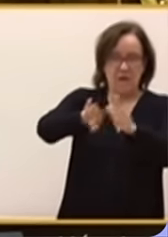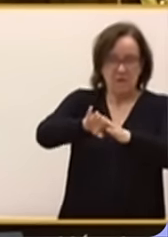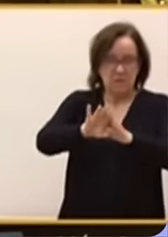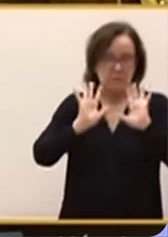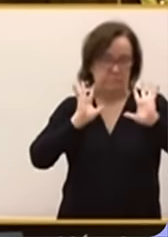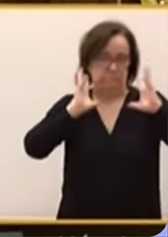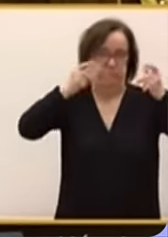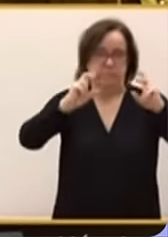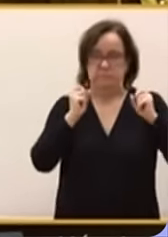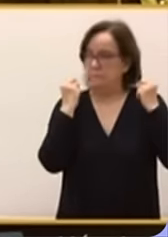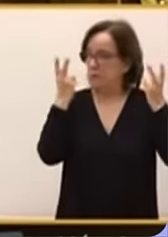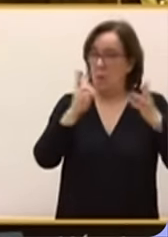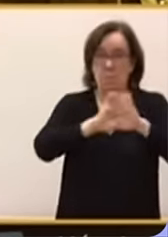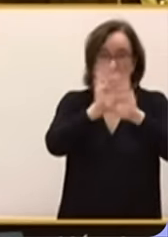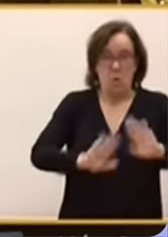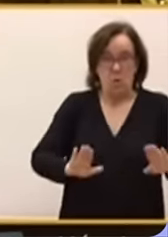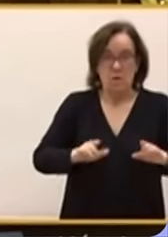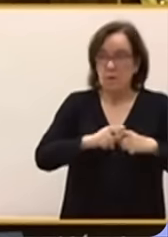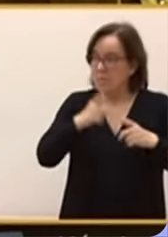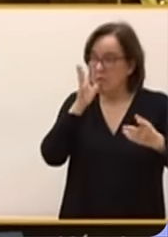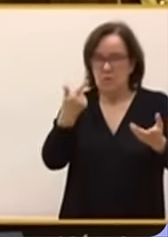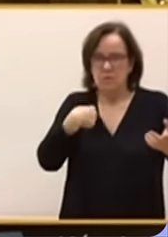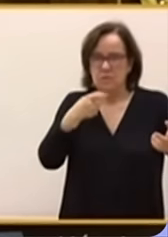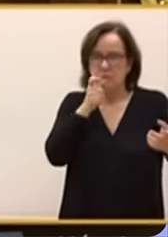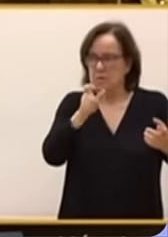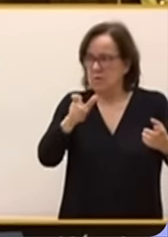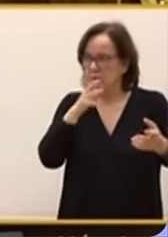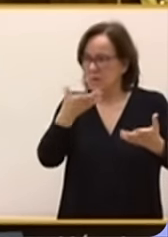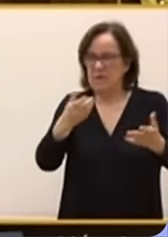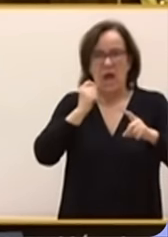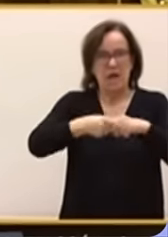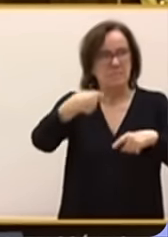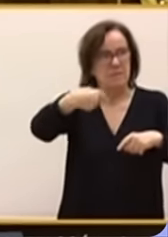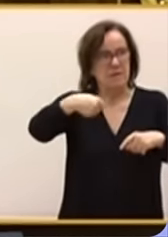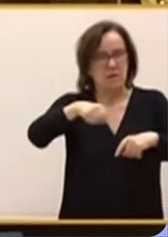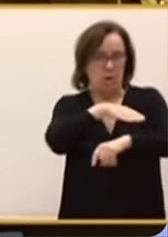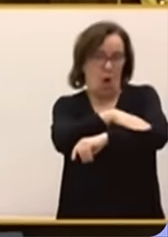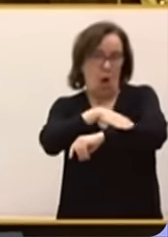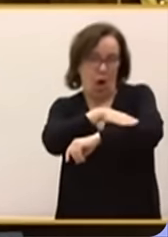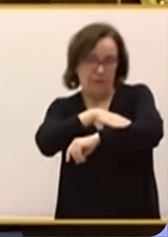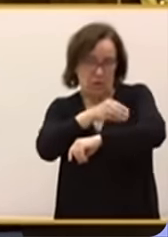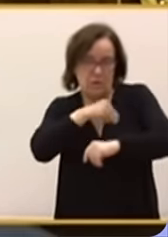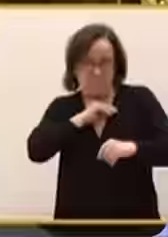reaccionarios y, por último, una descalificación a un expresidente del gobierno de España.